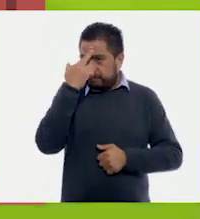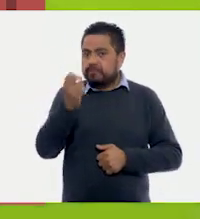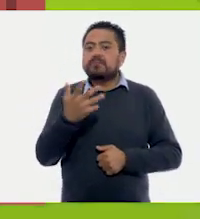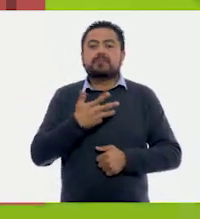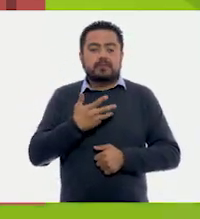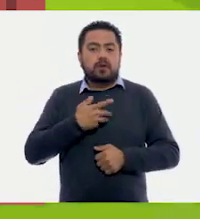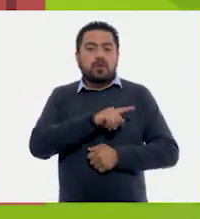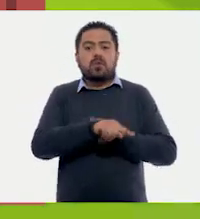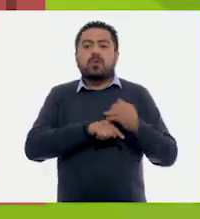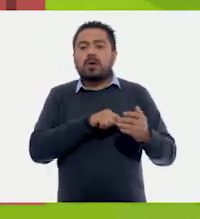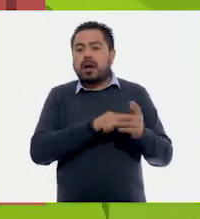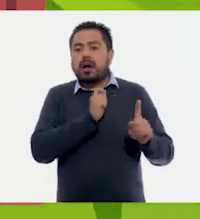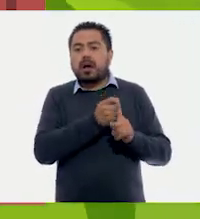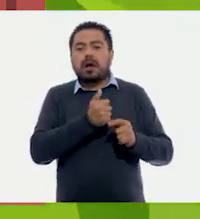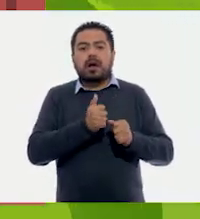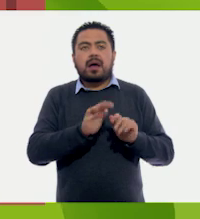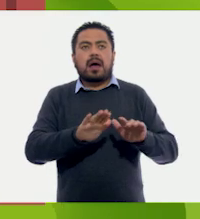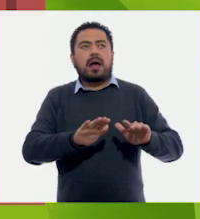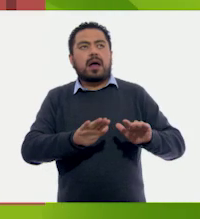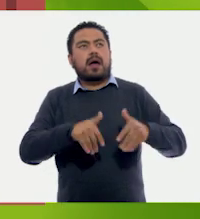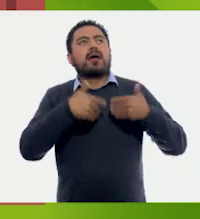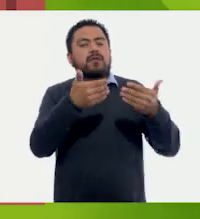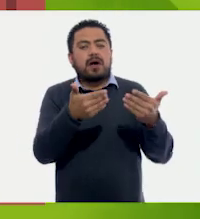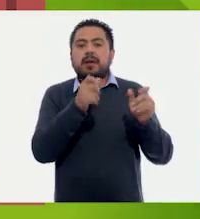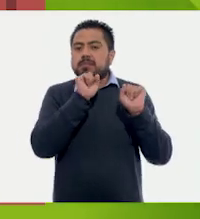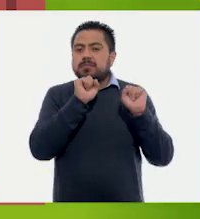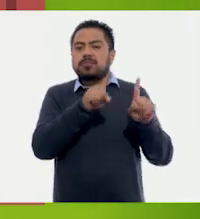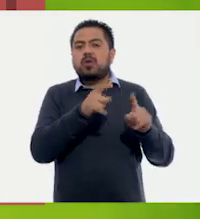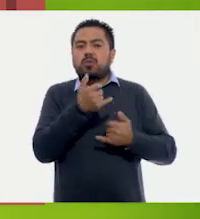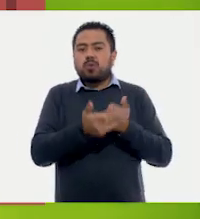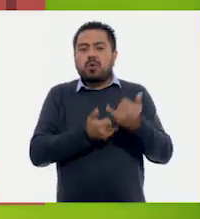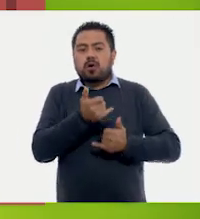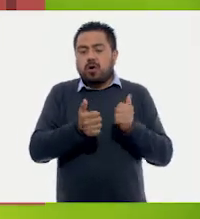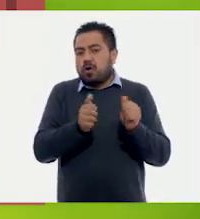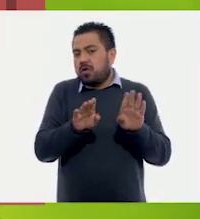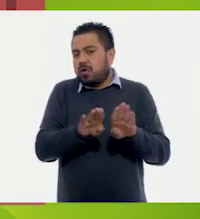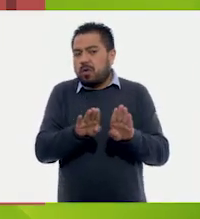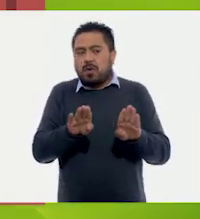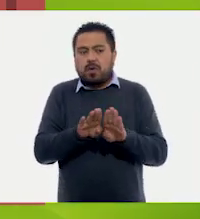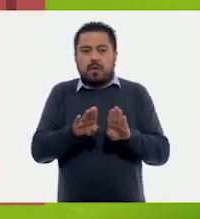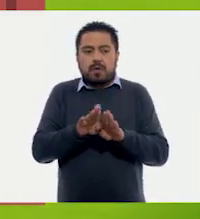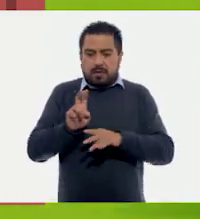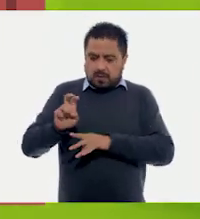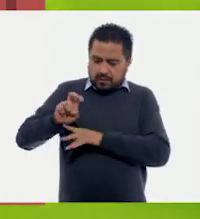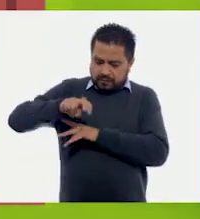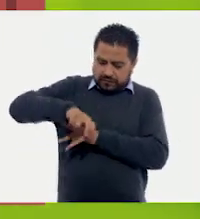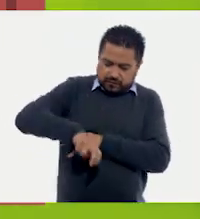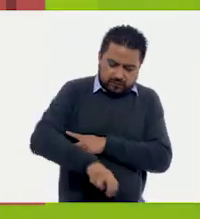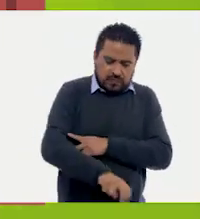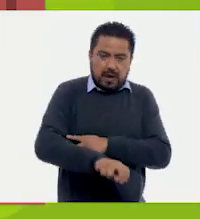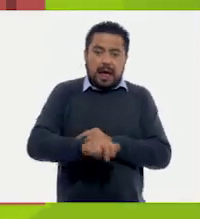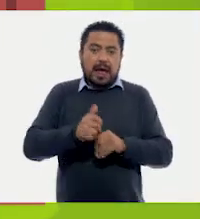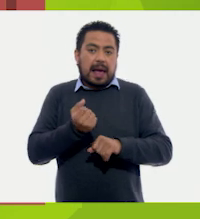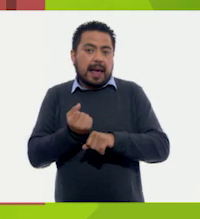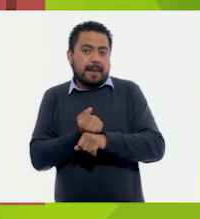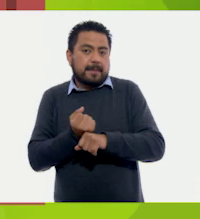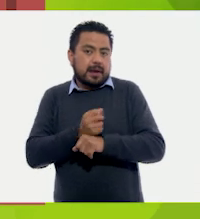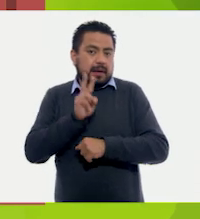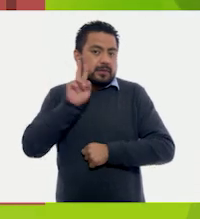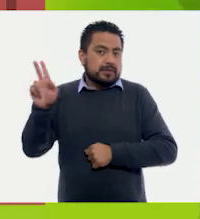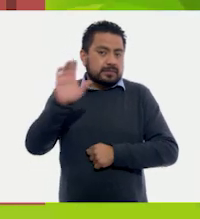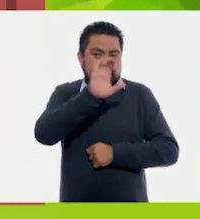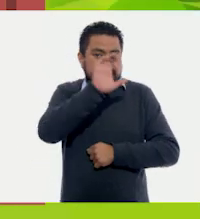Son lugares al aire libre que incluso tienen juegos como esa resbaladilla color amarillo que se ve en la